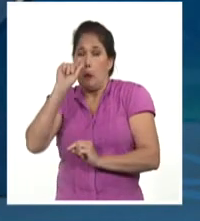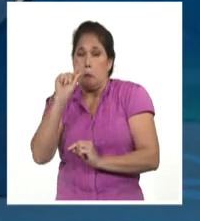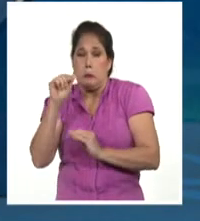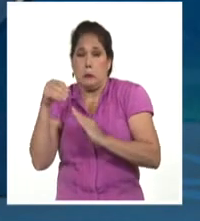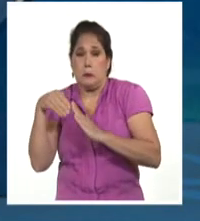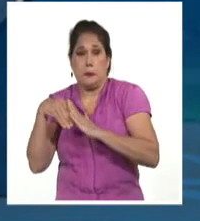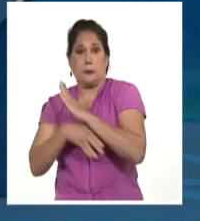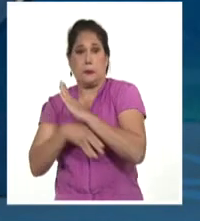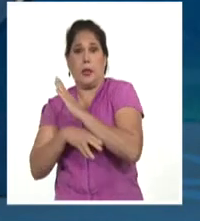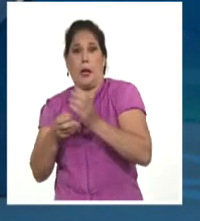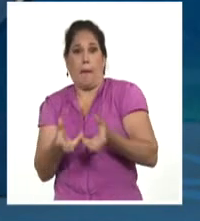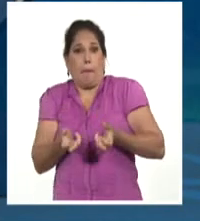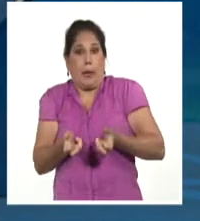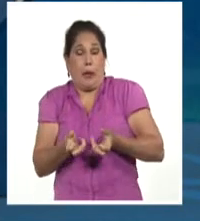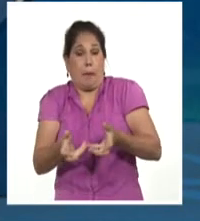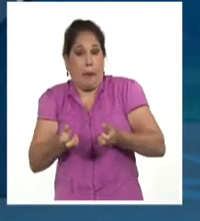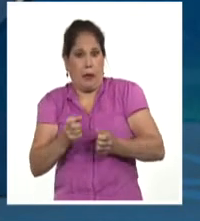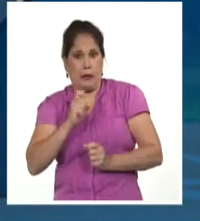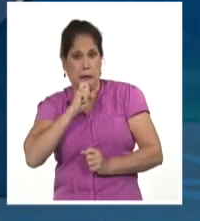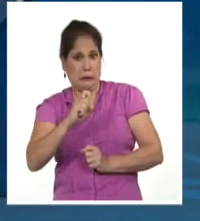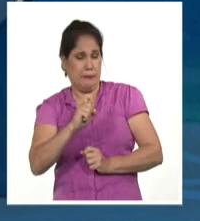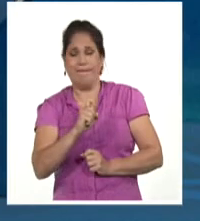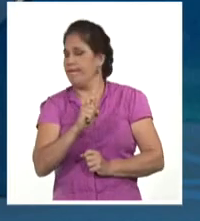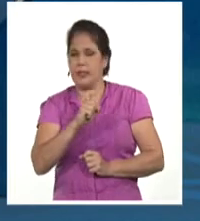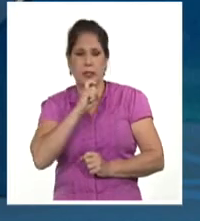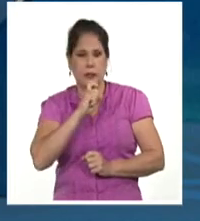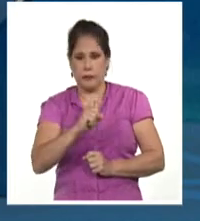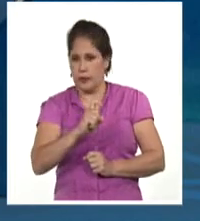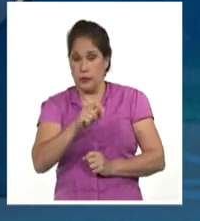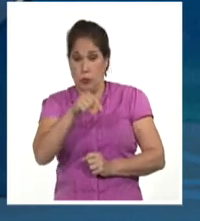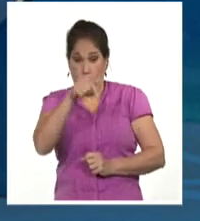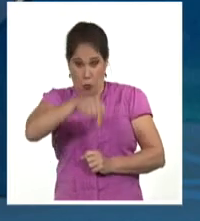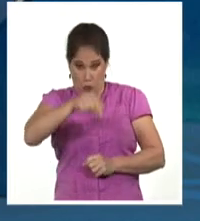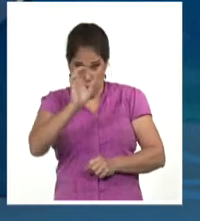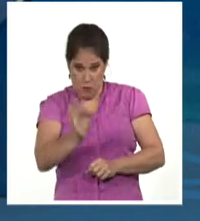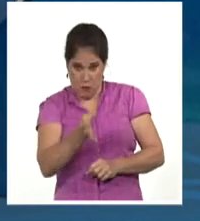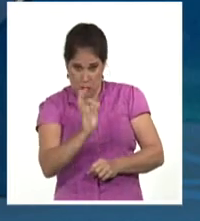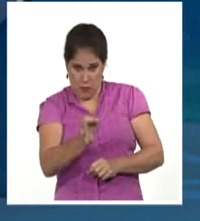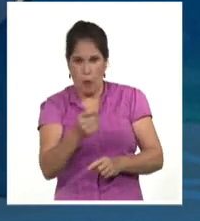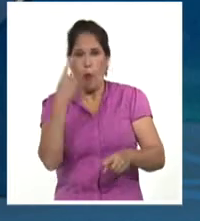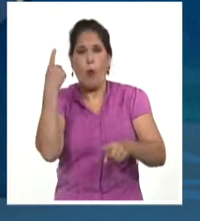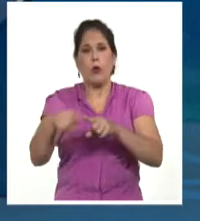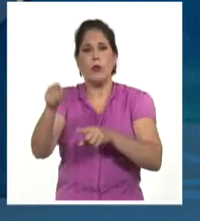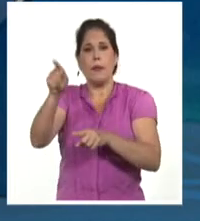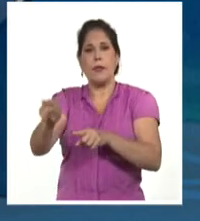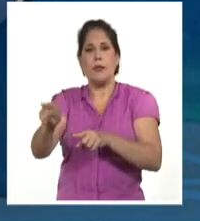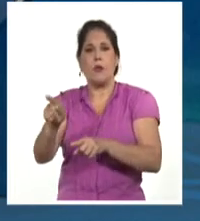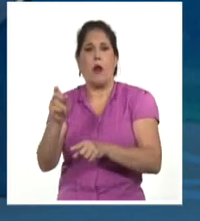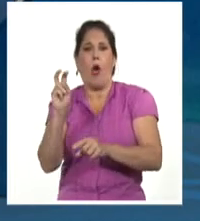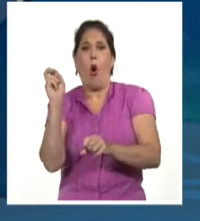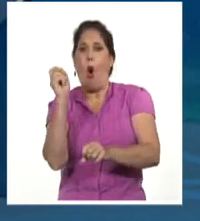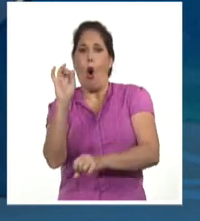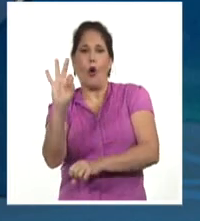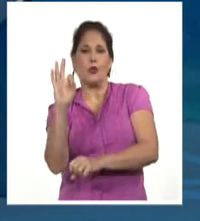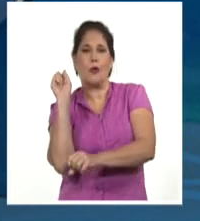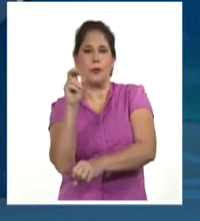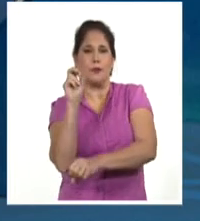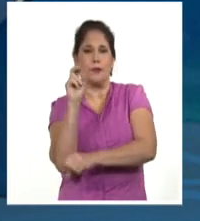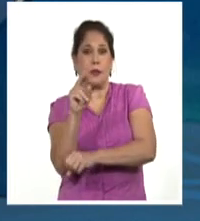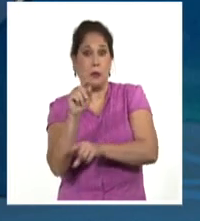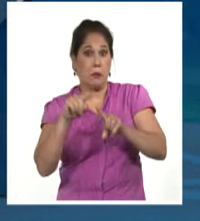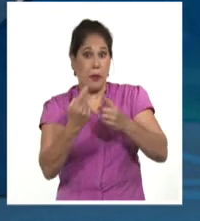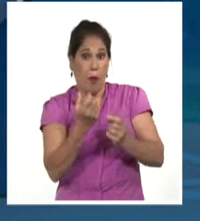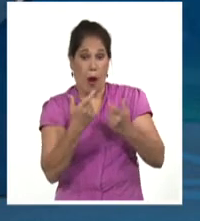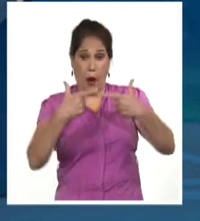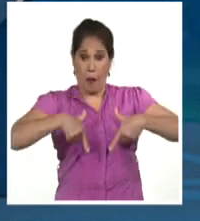picheo no les está ayudando en este final de campaña. Hoy mismo tuvieron que emplear a 8 lanzadores, pero los actuales